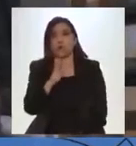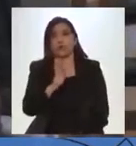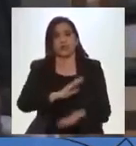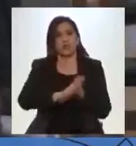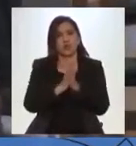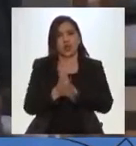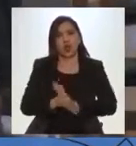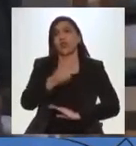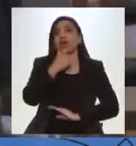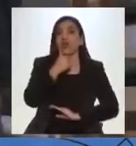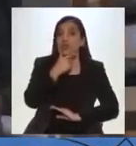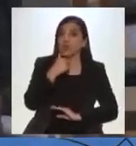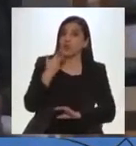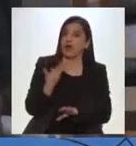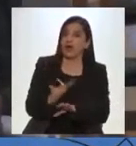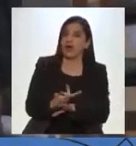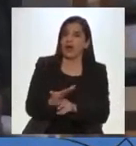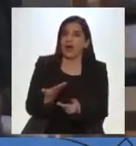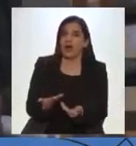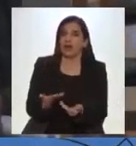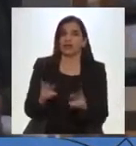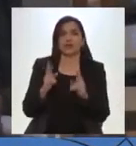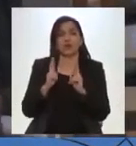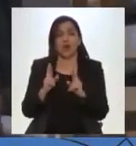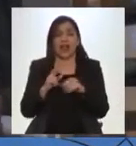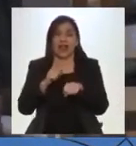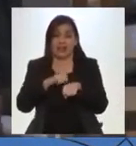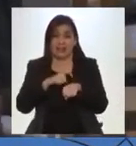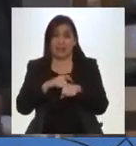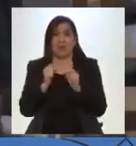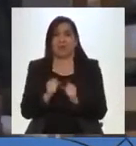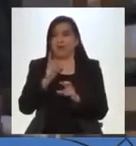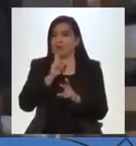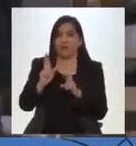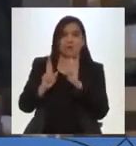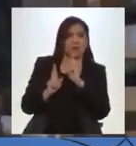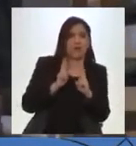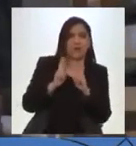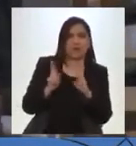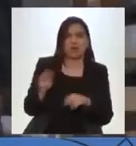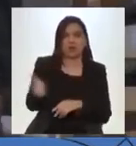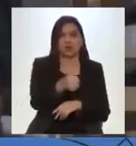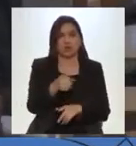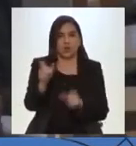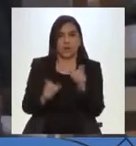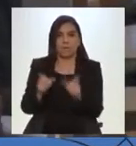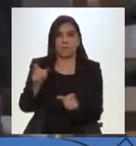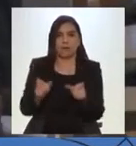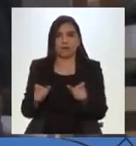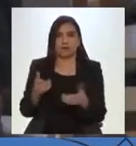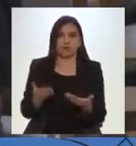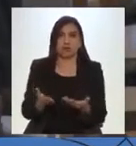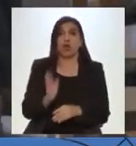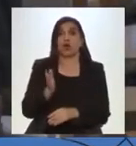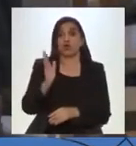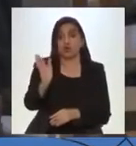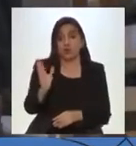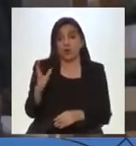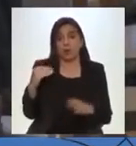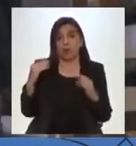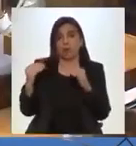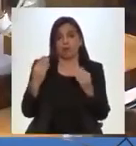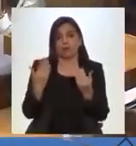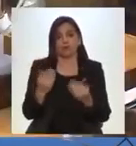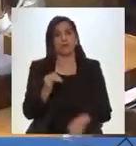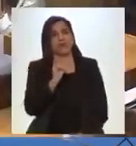dudas que se han planteado. Así que espero tener tiempo para contestarle a todas las personas que van a hablar, hablar o no van a seguir hablando. Por favor.